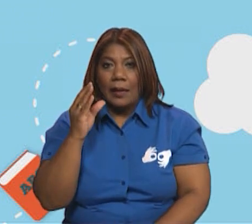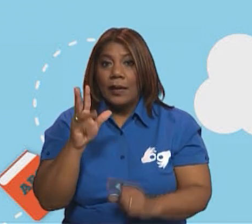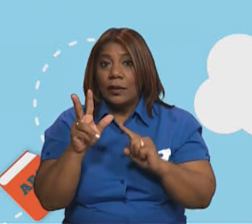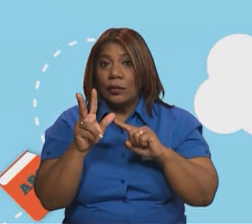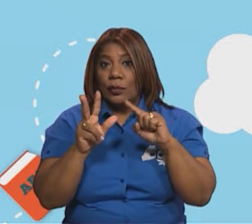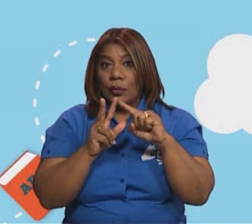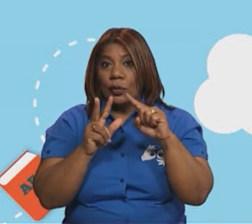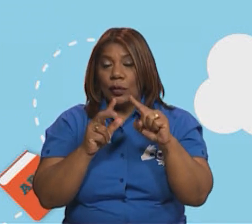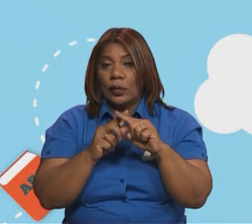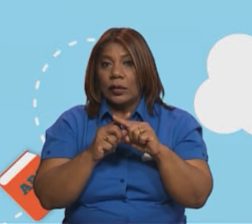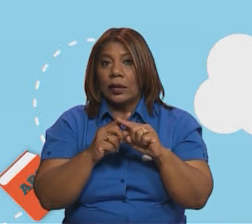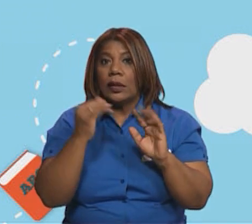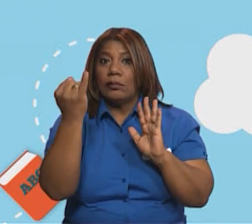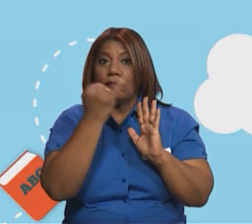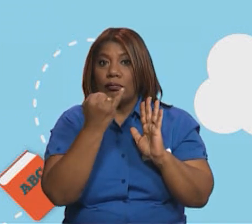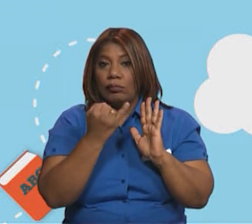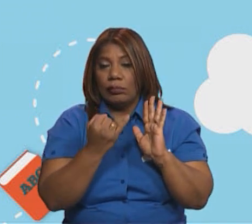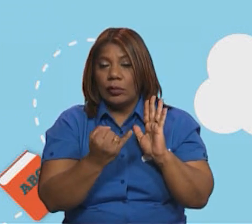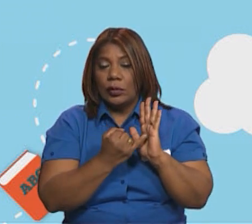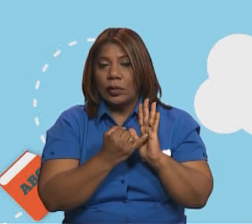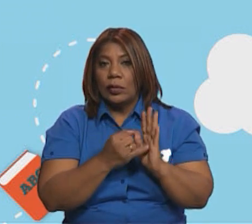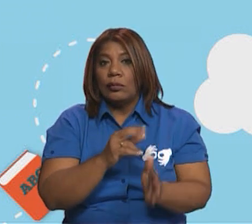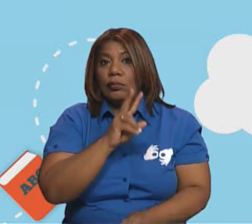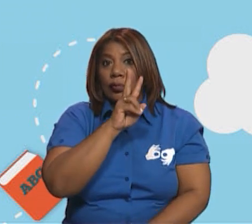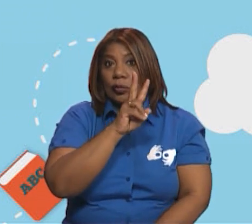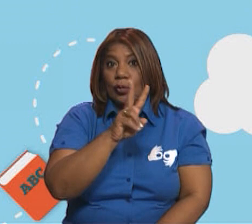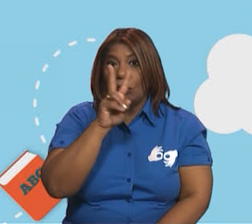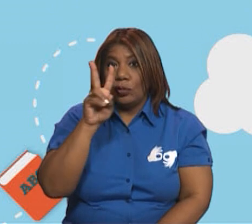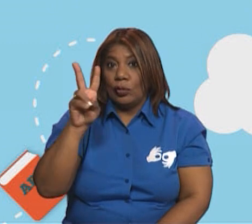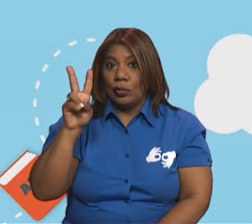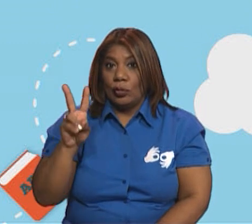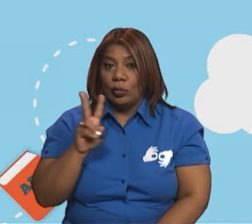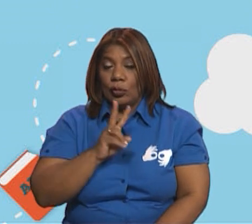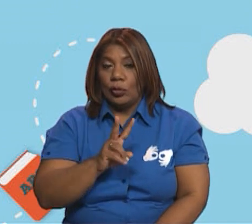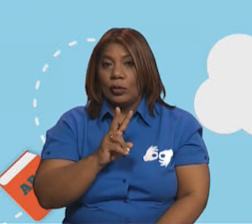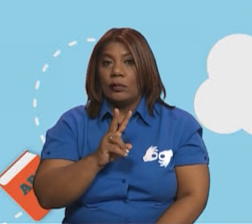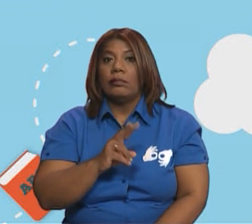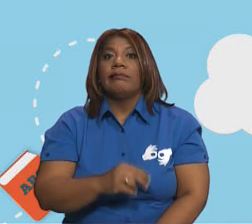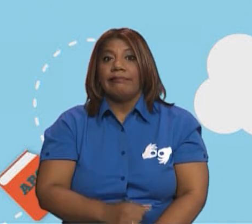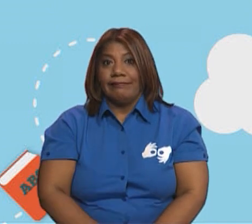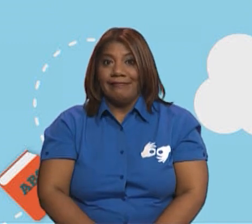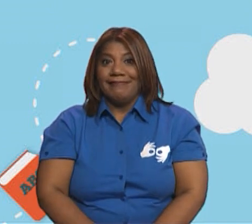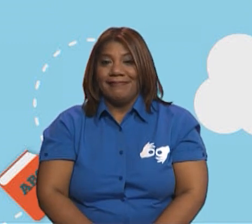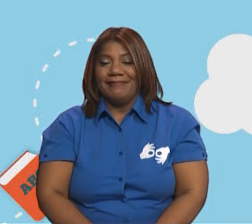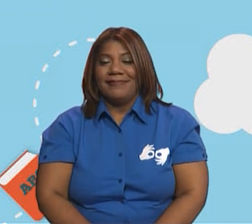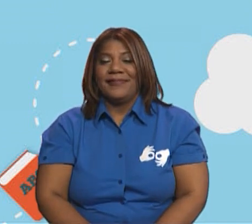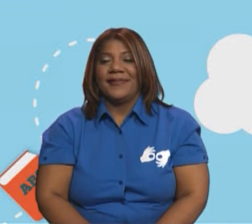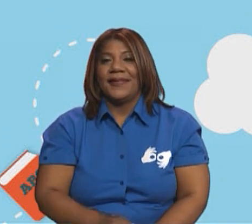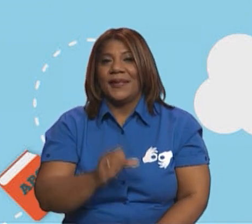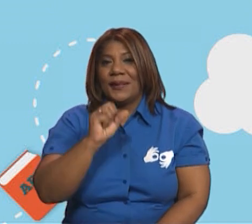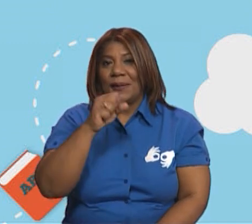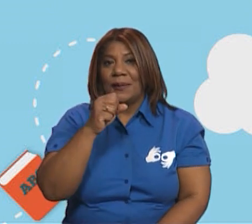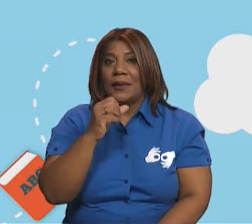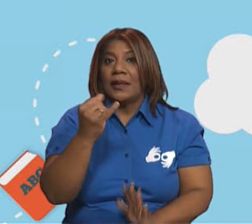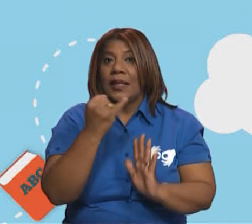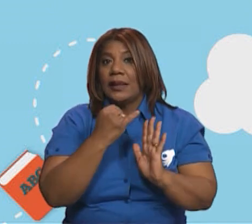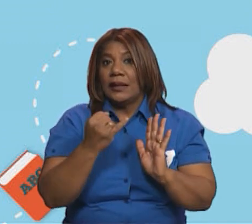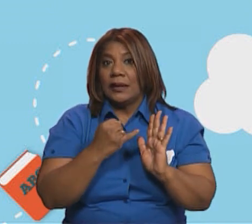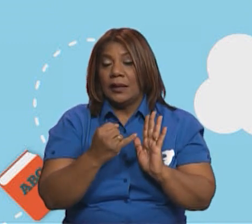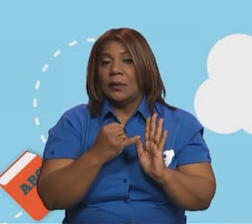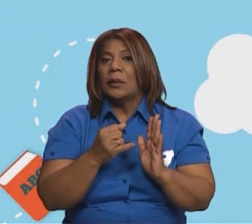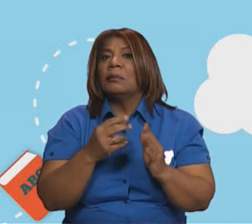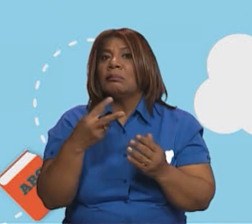ilustrar cada uno de ellos con dos imágenes que lo representen. Y estas ilustraciones pueden ser dibujos o